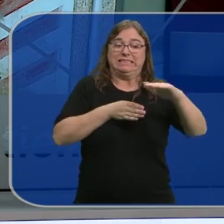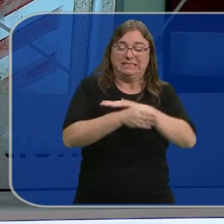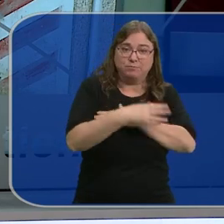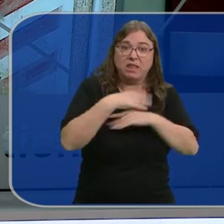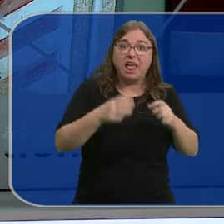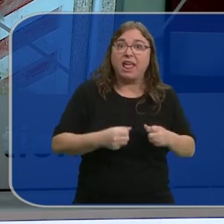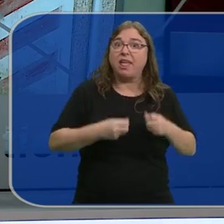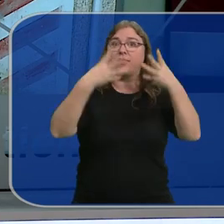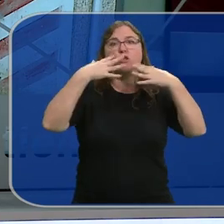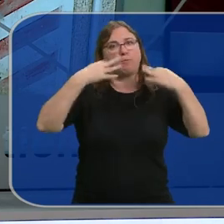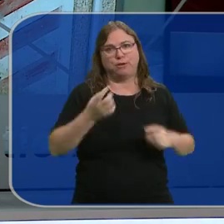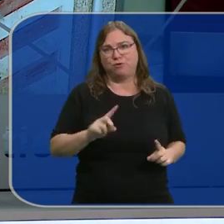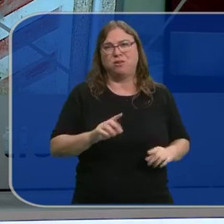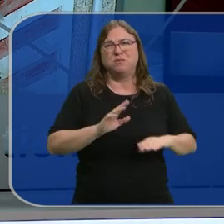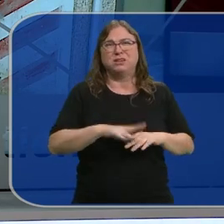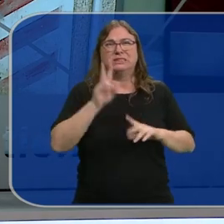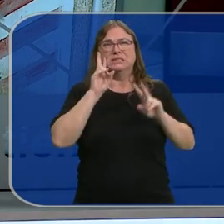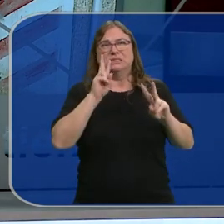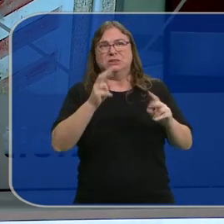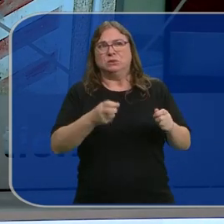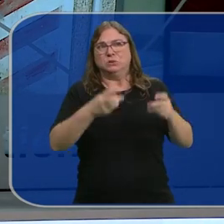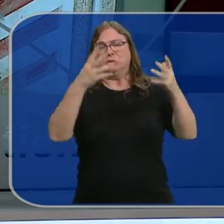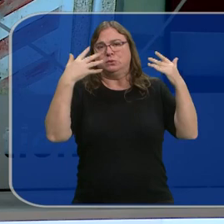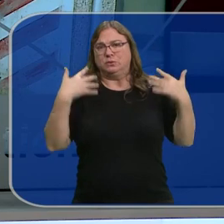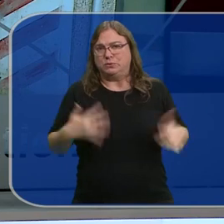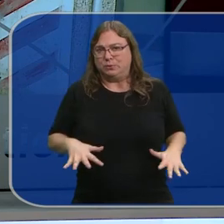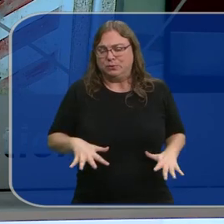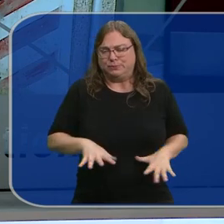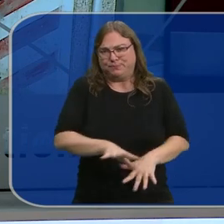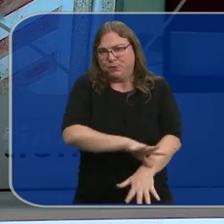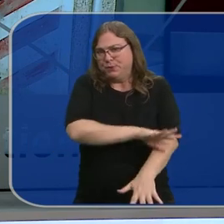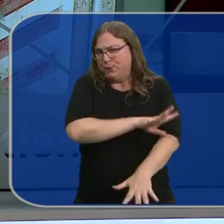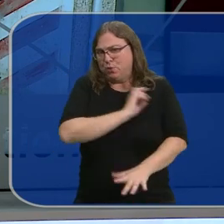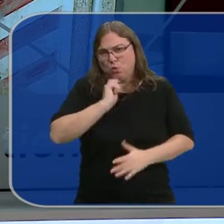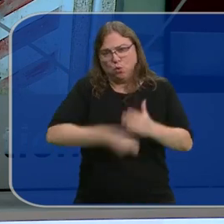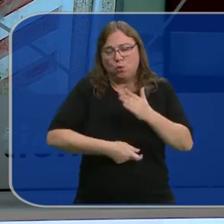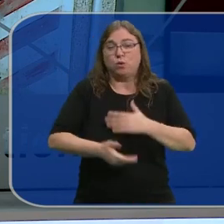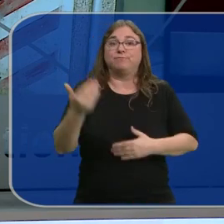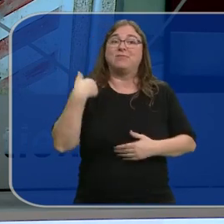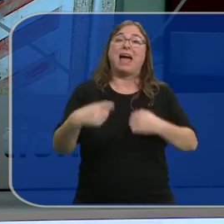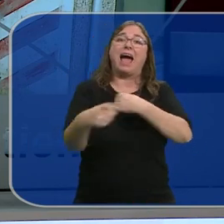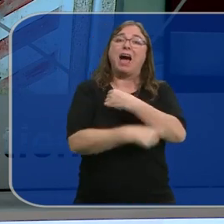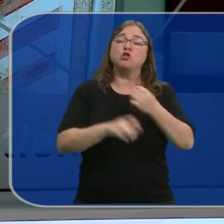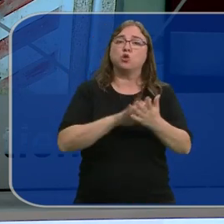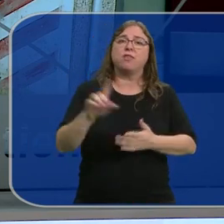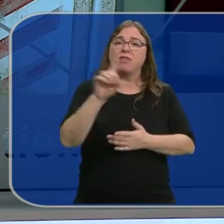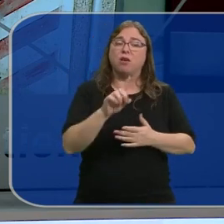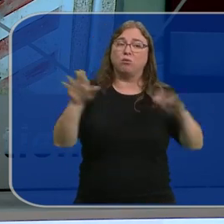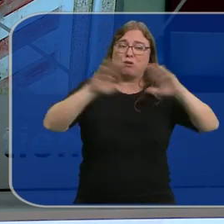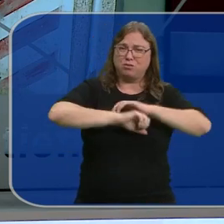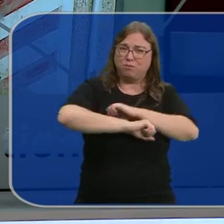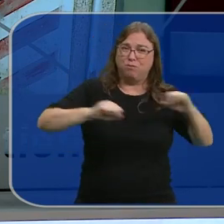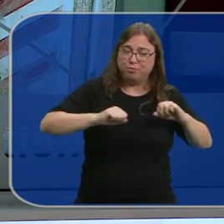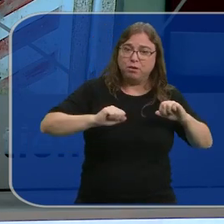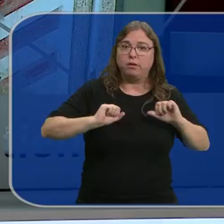al edificio ya no entraña riesgos pero ver en qué estado ha quedado está siendo un mal trago para ellos. Tras la noche del 1 de agosto han tenido que volver a